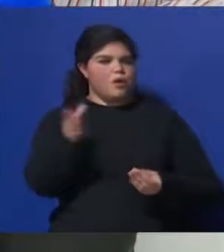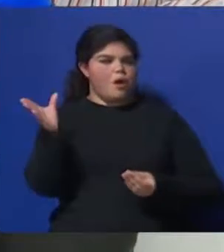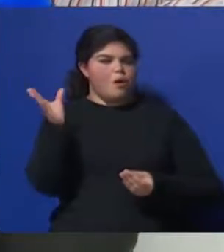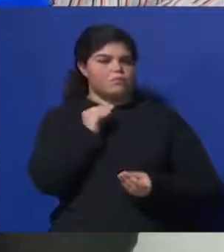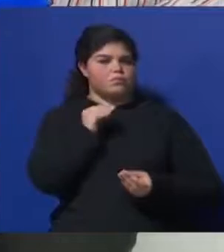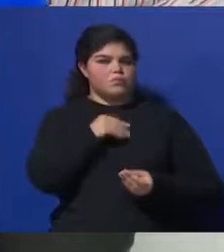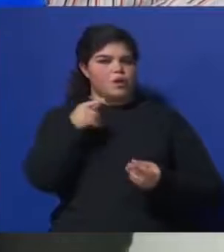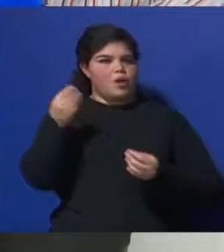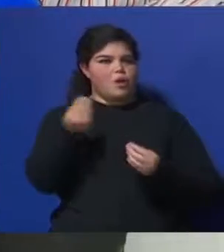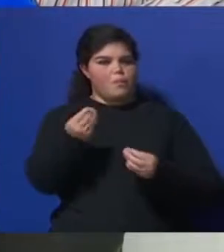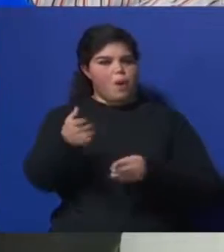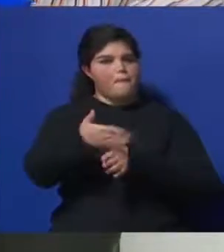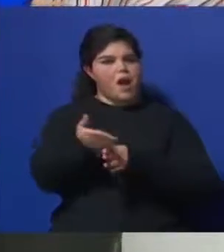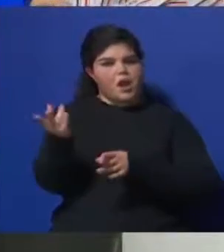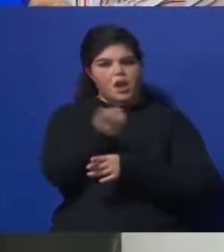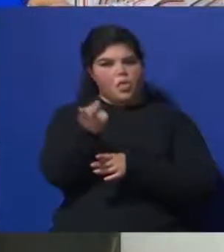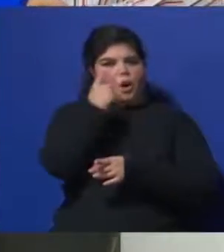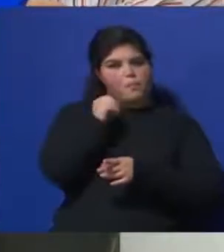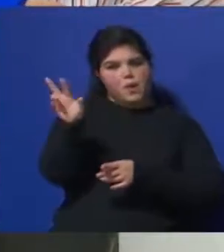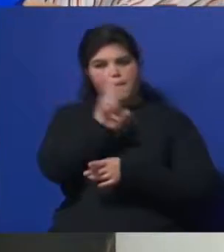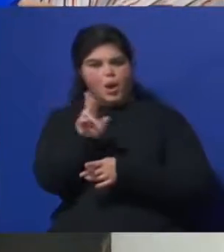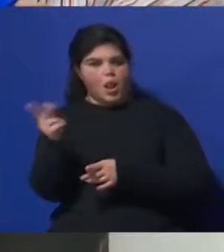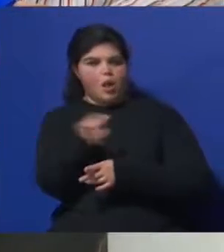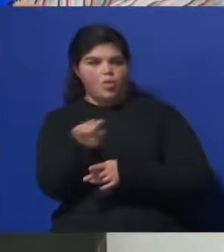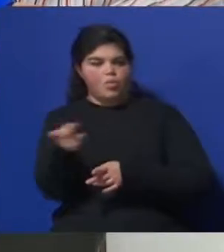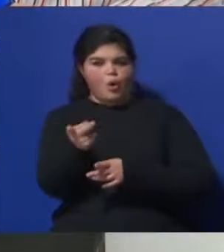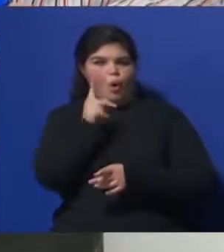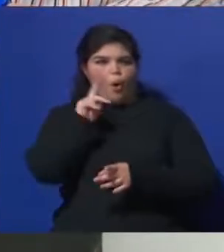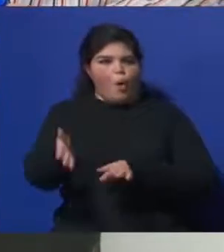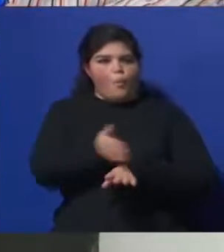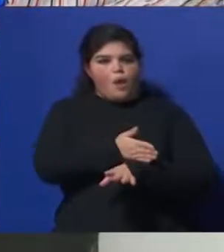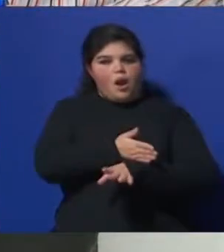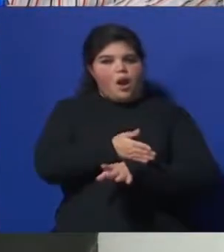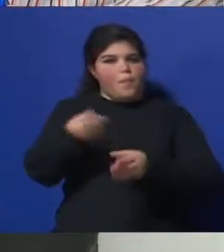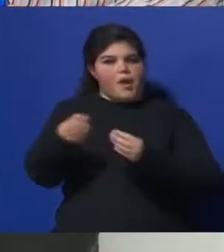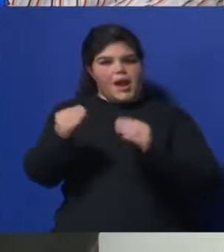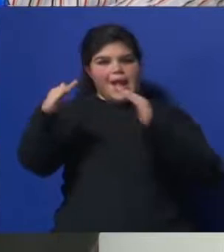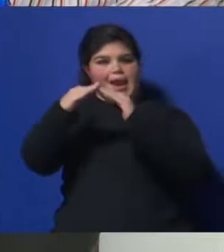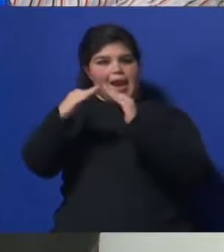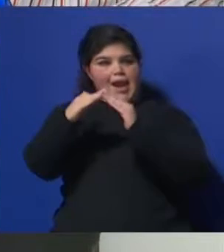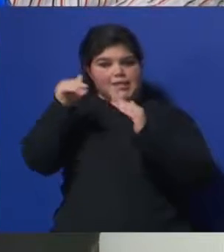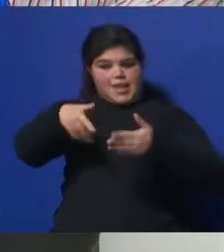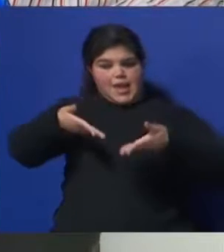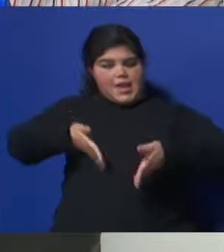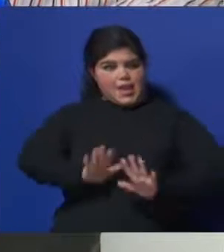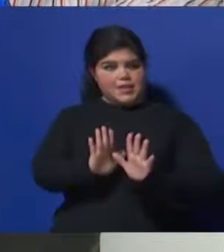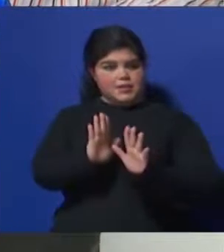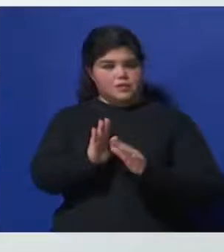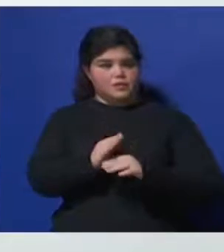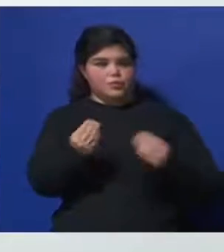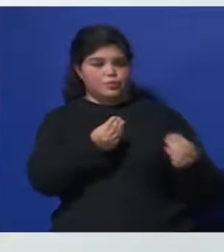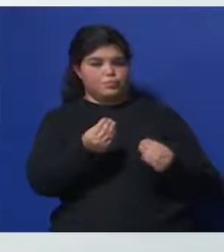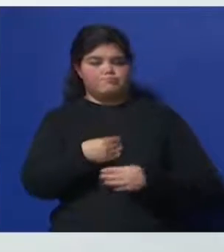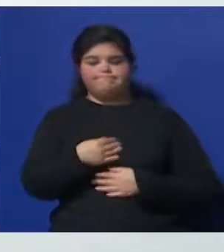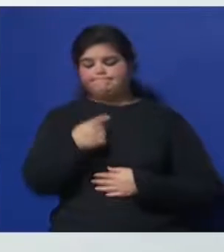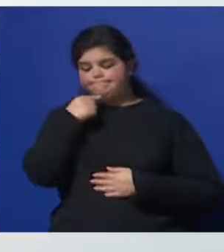pareja no tomó los recaudos necesarios O según la investigación no tomó los recaudos necesarios Para realizar un parto en un domicilio Y la verdad que es muy